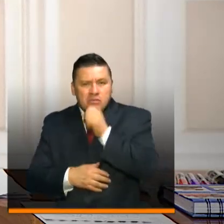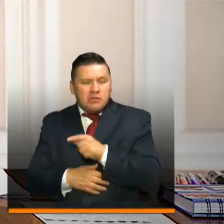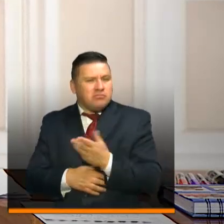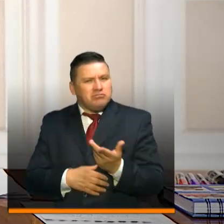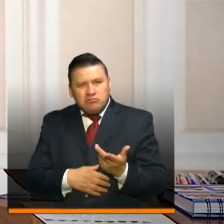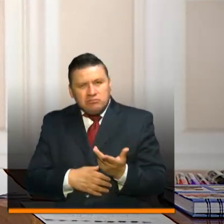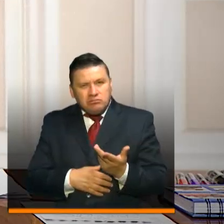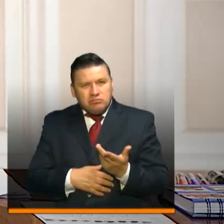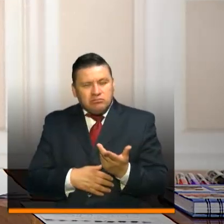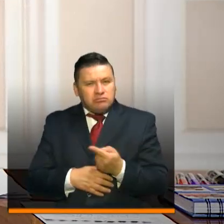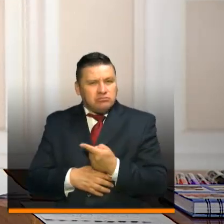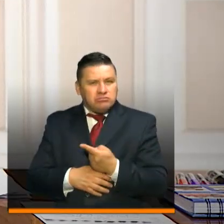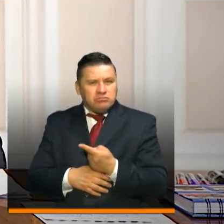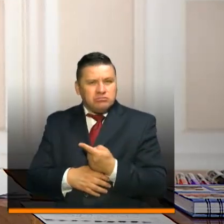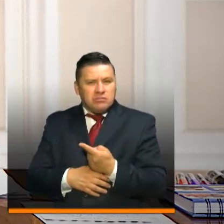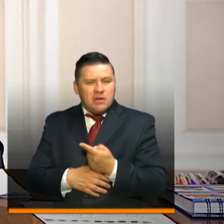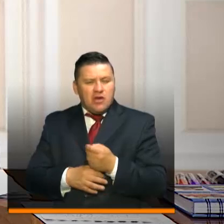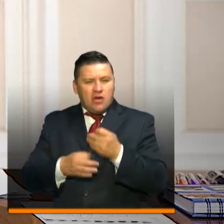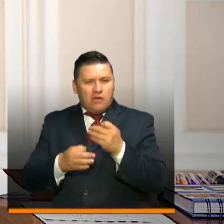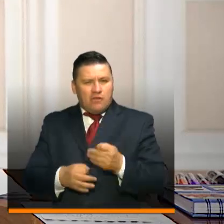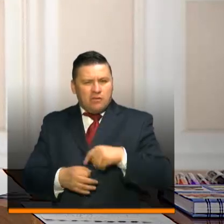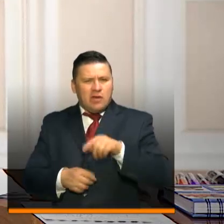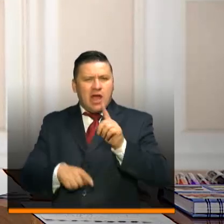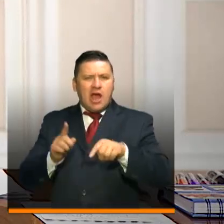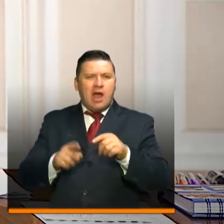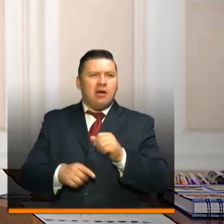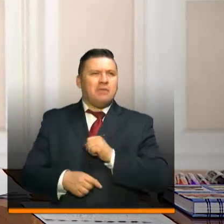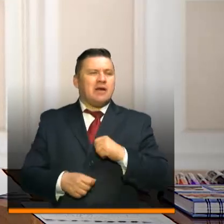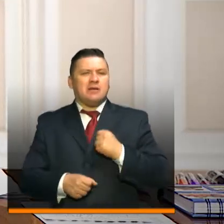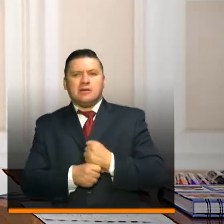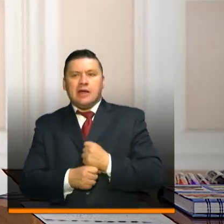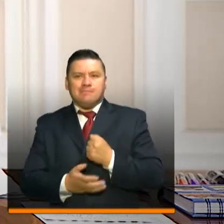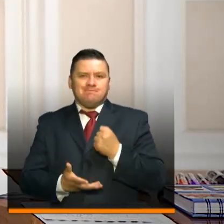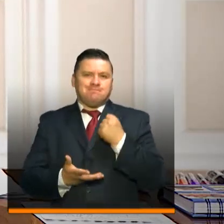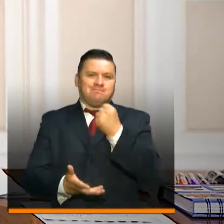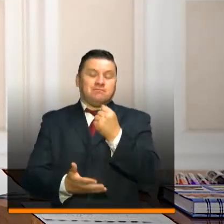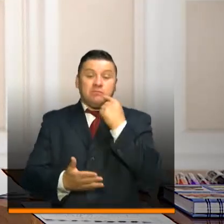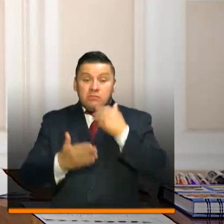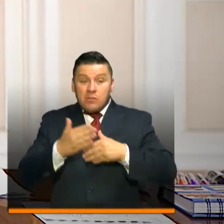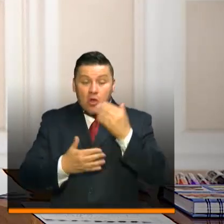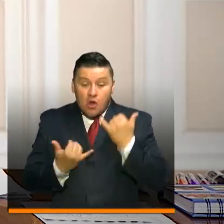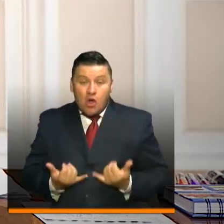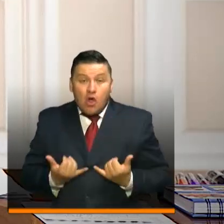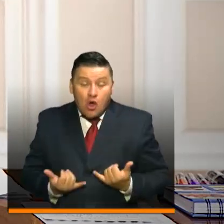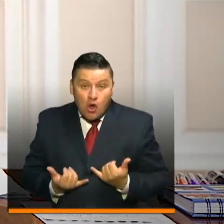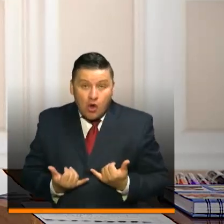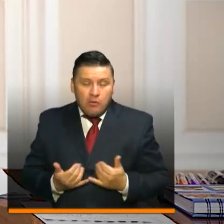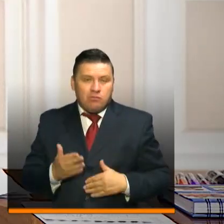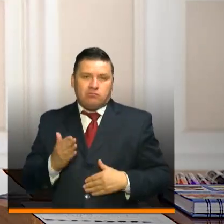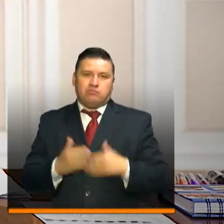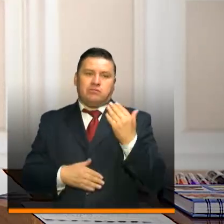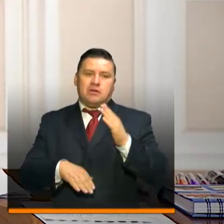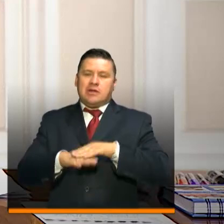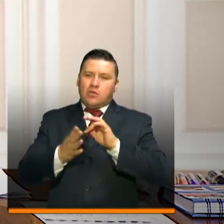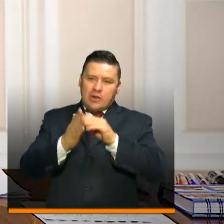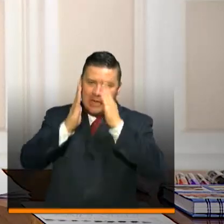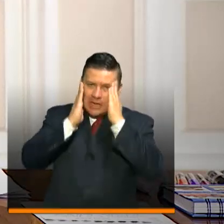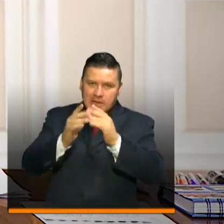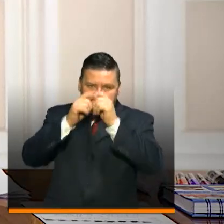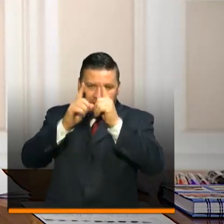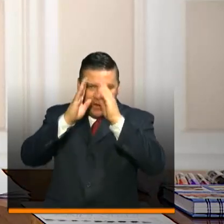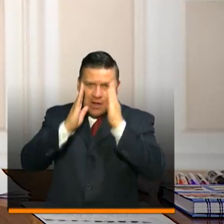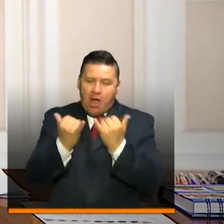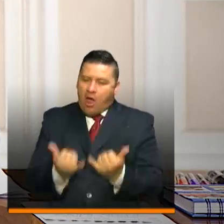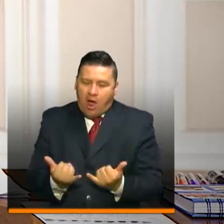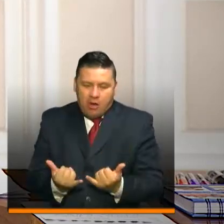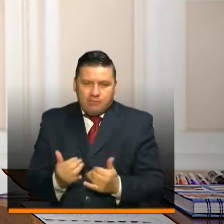y que además estaban en la informalidad muchos de ellos, a partir de hoy empiezan a ser atendidos por el Estado